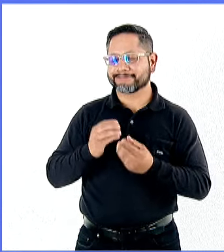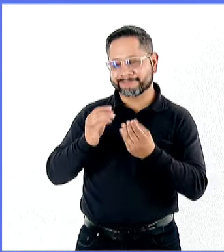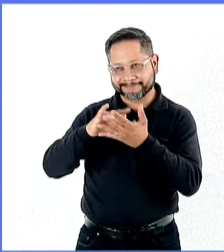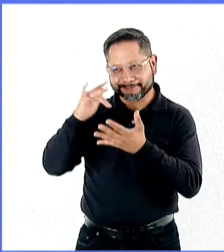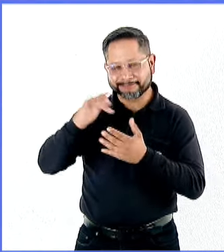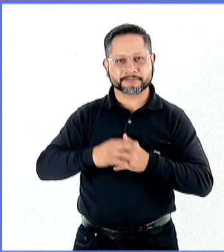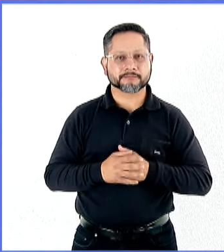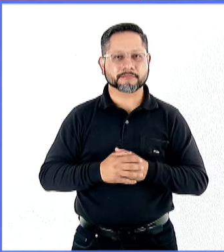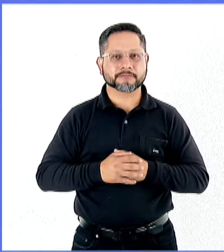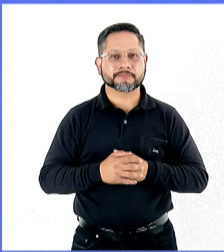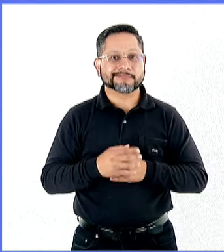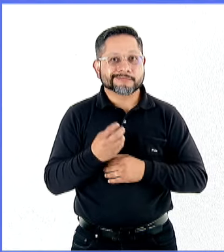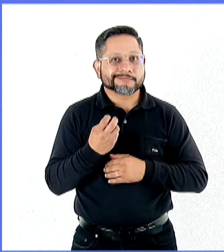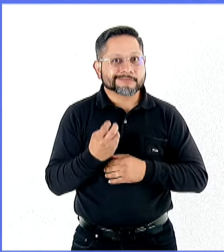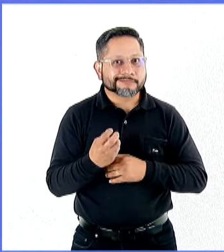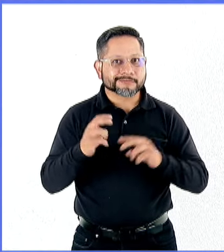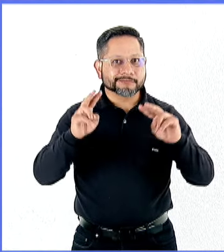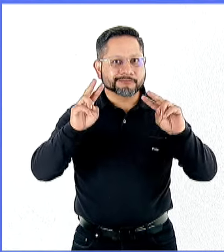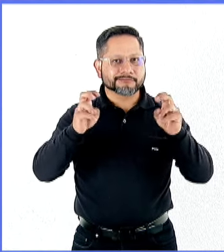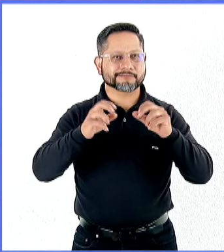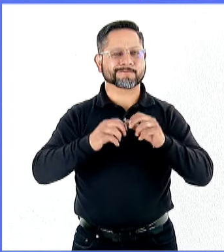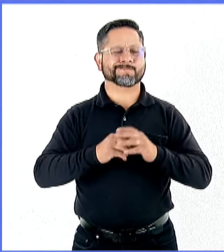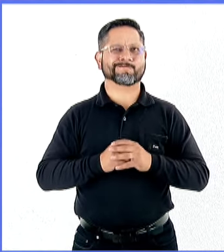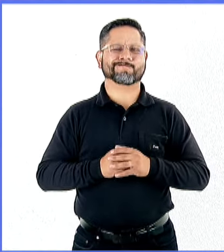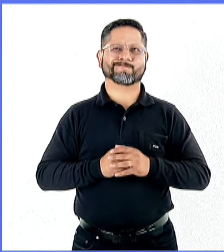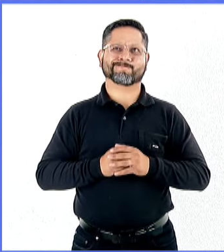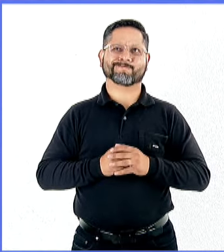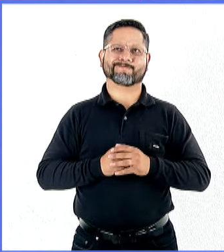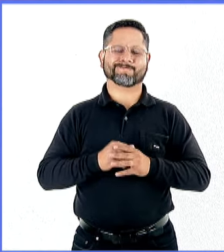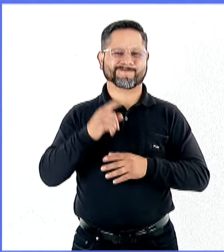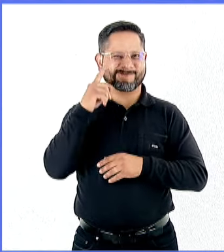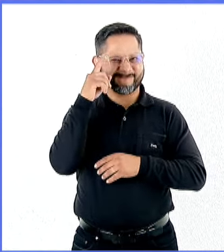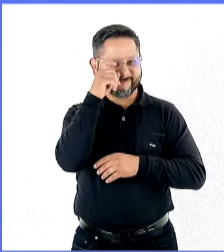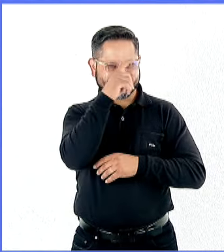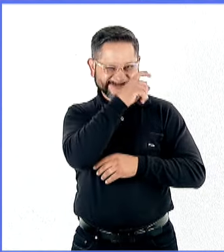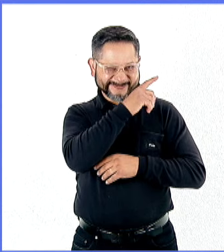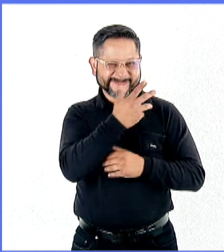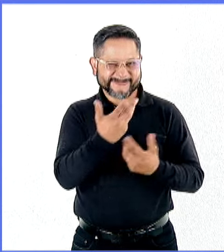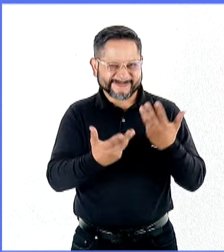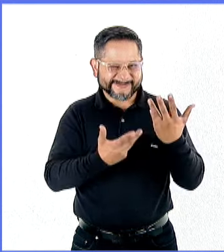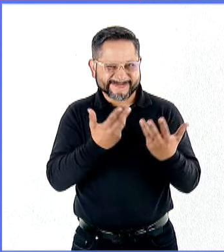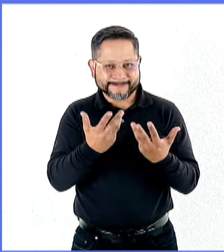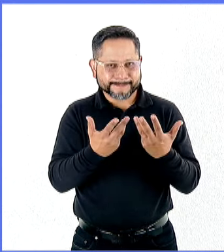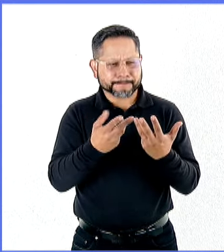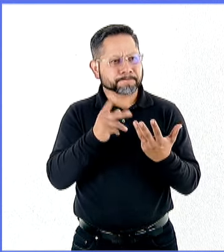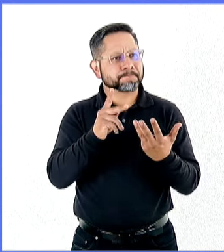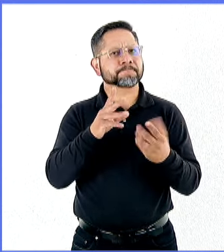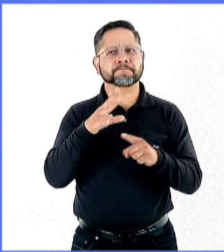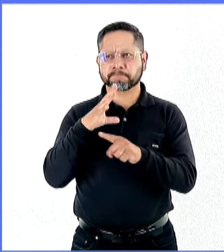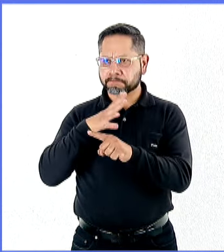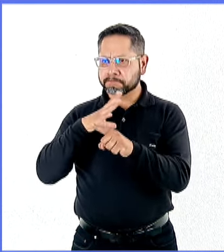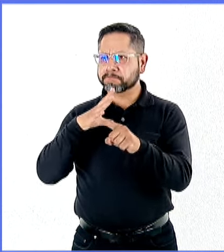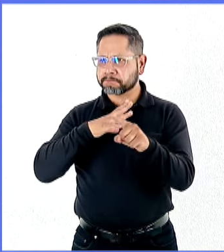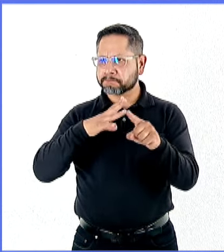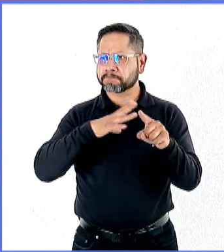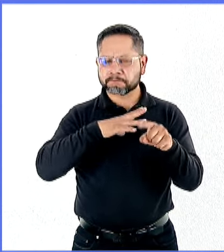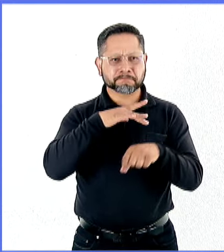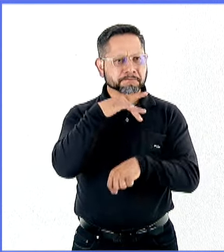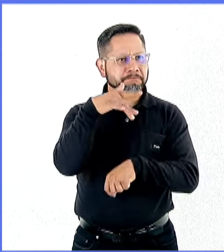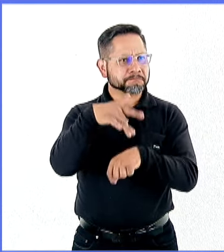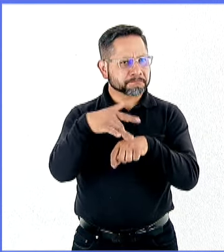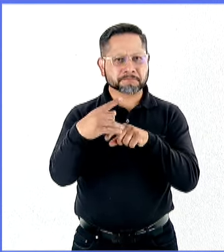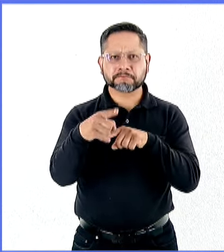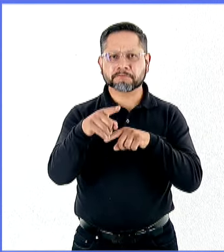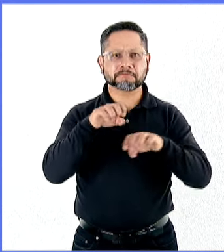hablamos de este tema que parece muy complejo, pero al mismo tiempo está muy presente y muy cercano en las empresas,